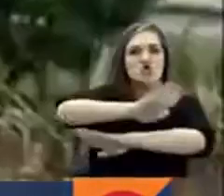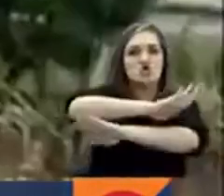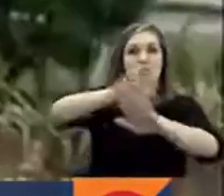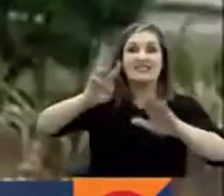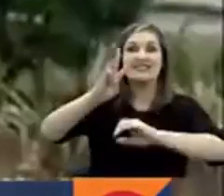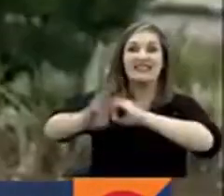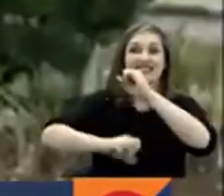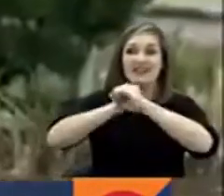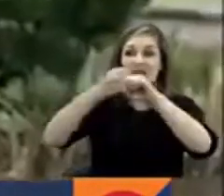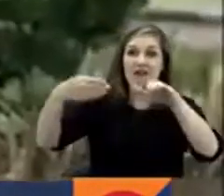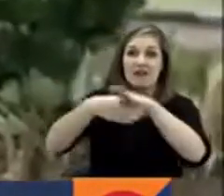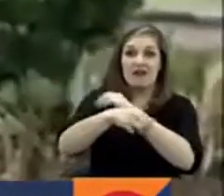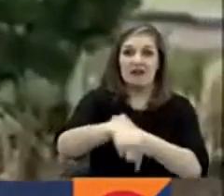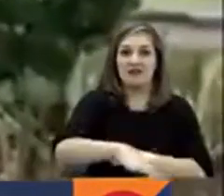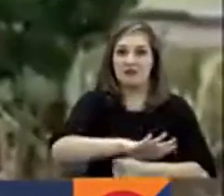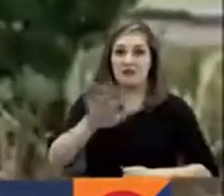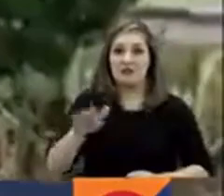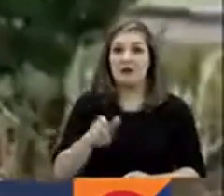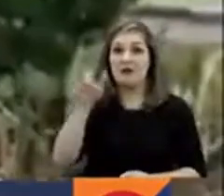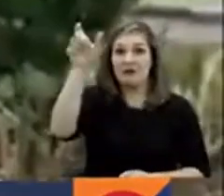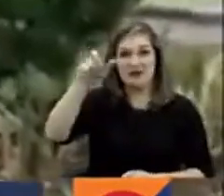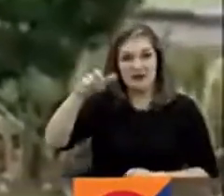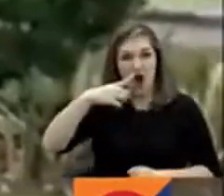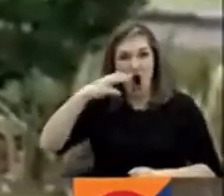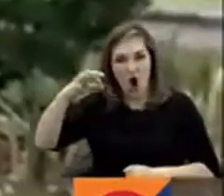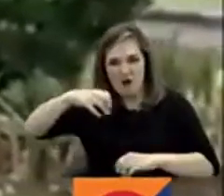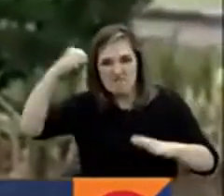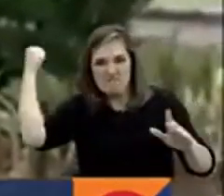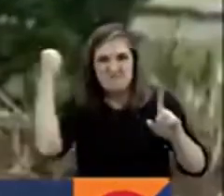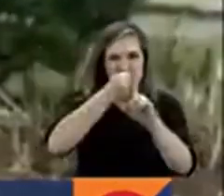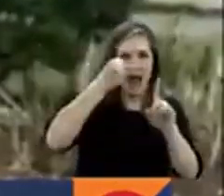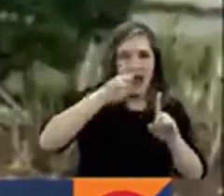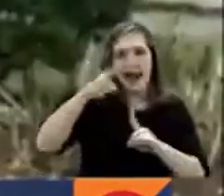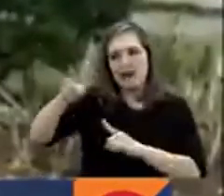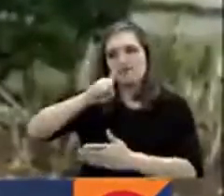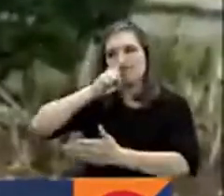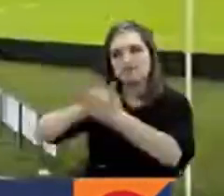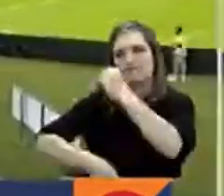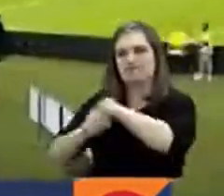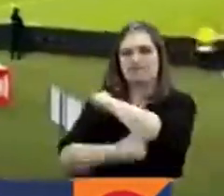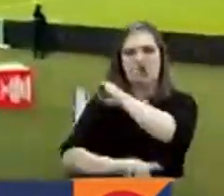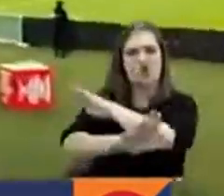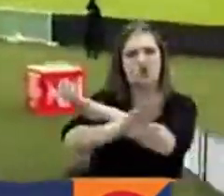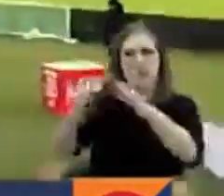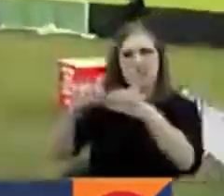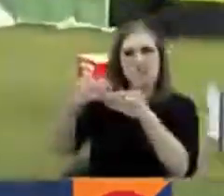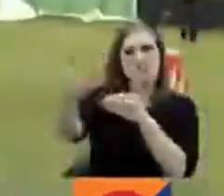tres años. Sanciona al hincha del Deportes Tolima, que agredió al jugador de Millonarios.